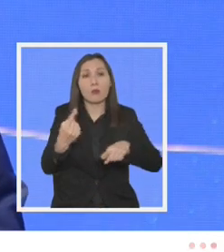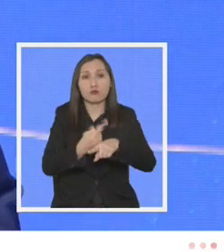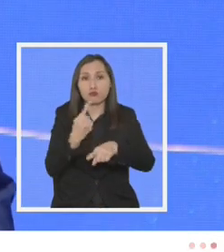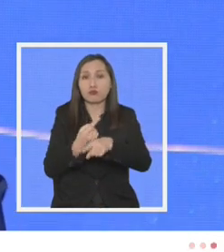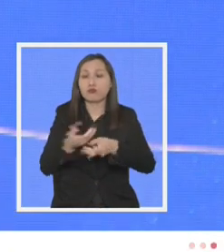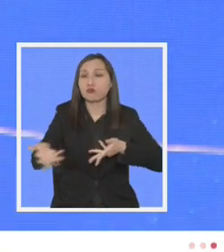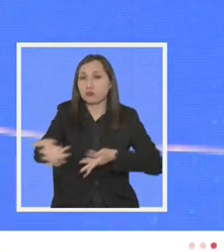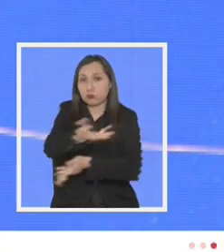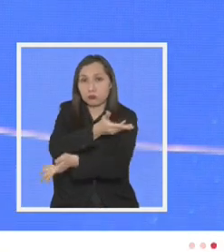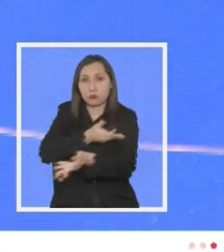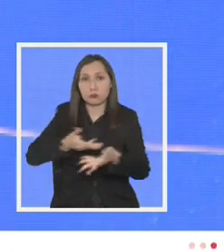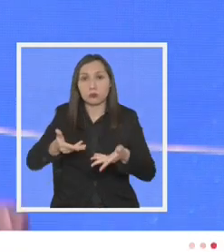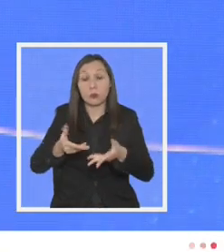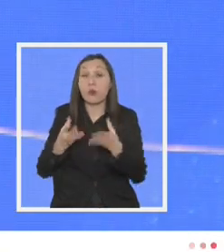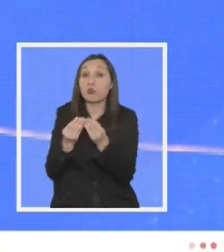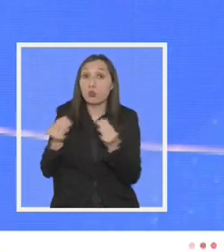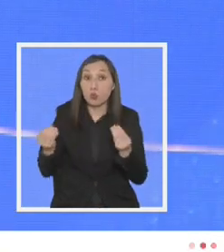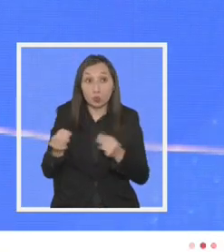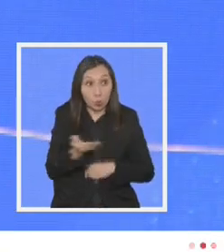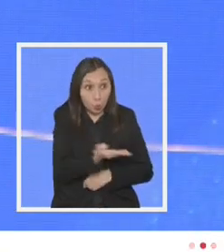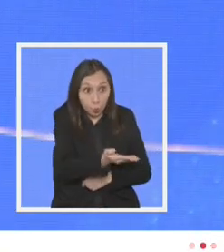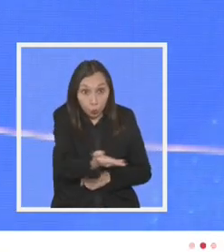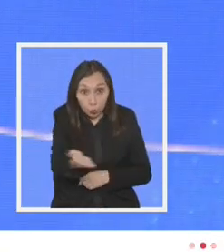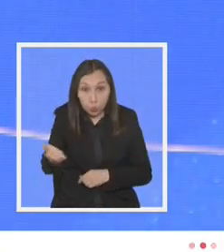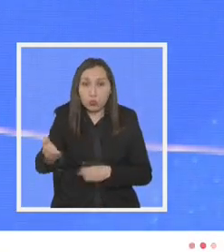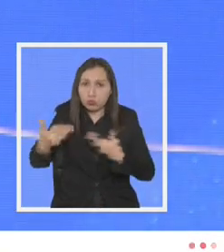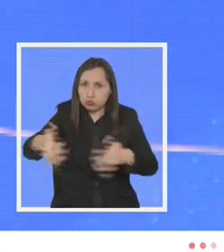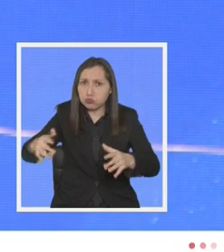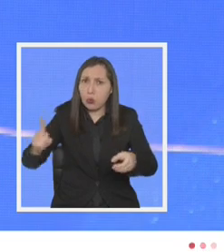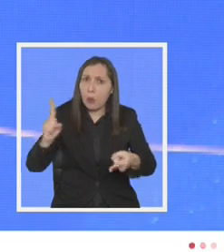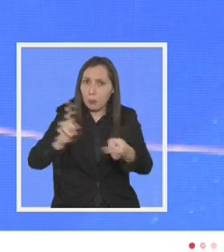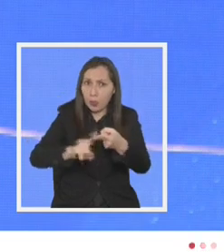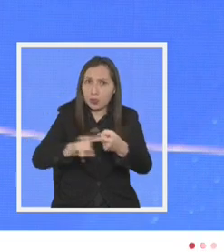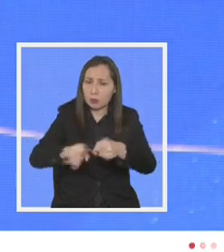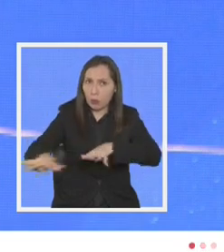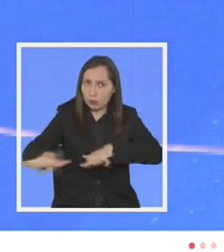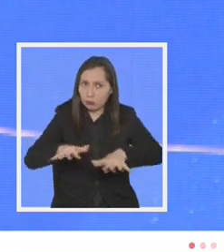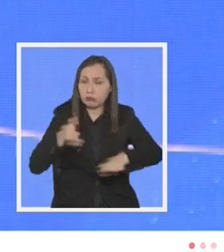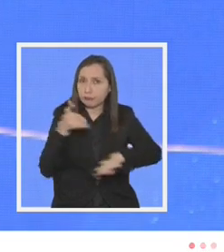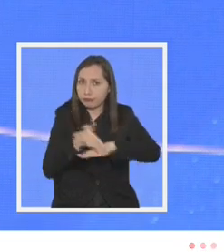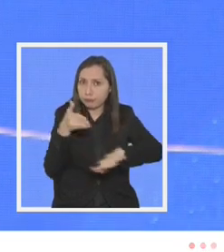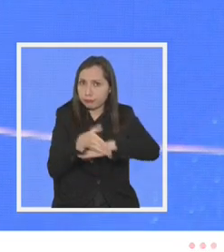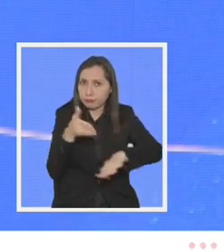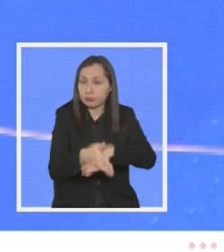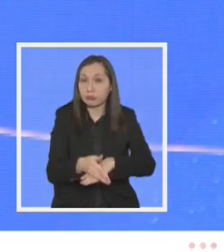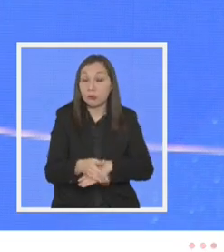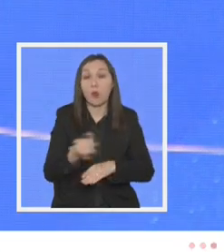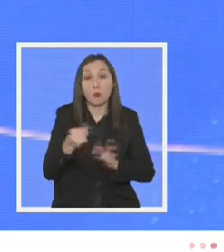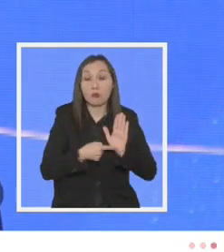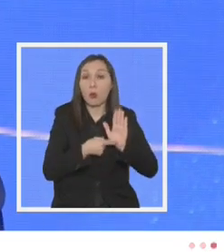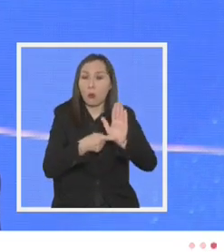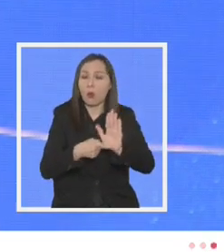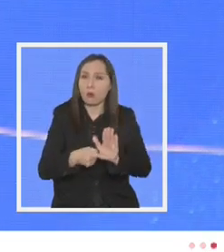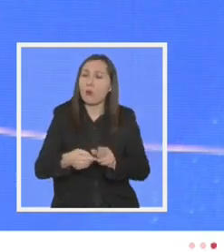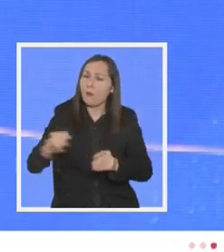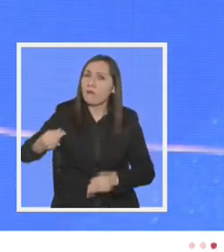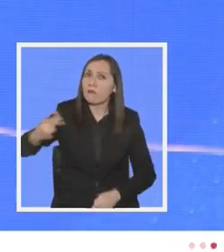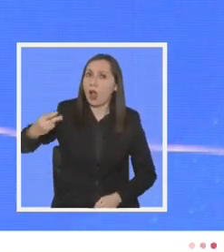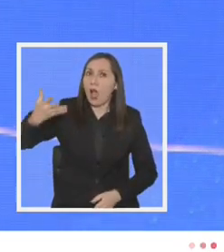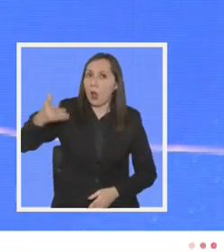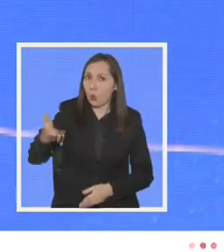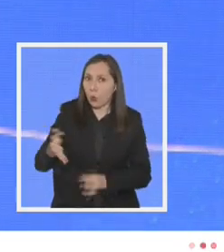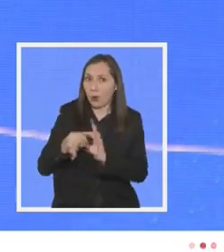diálogo del cual muchos de ustedes han participado activamente lo cual resalto valoro y agradezco